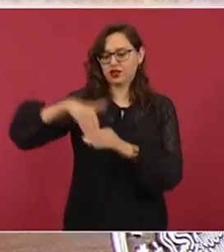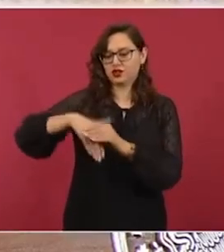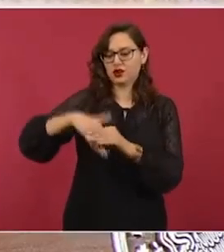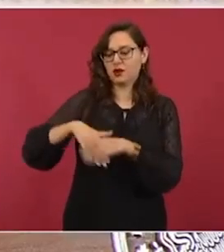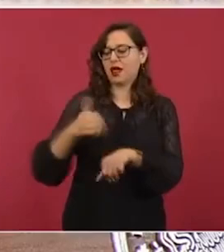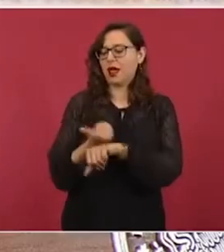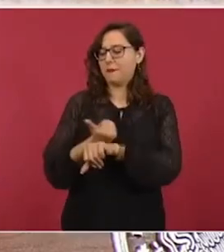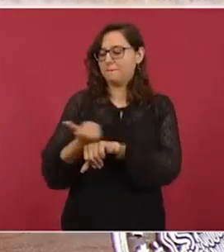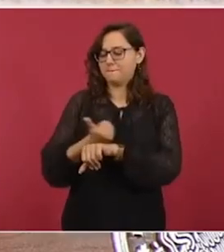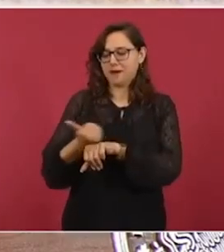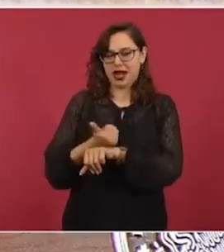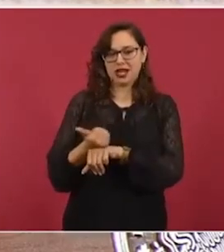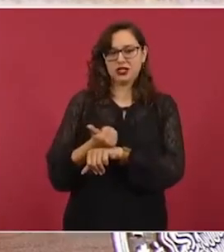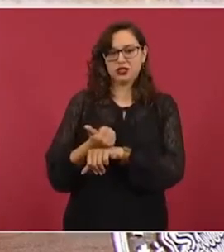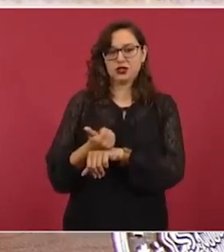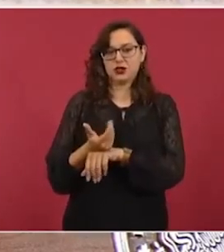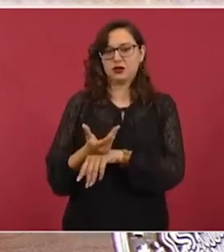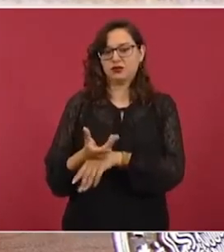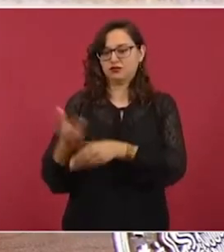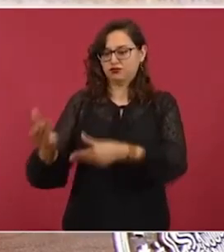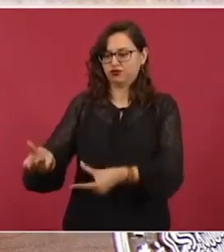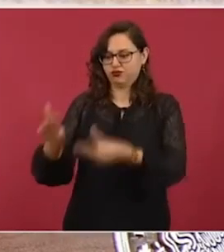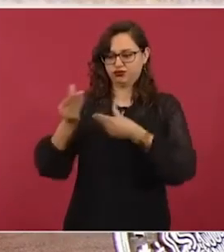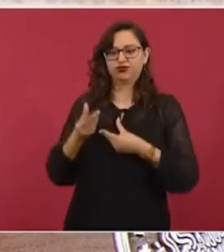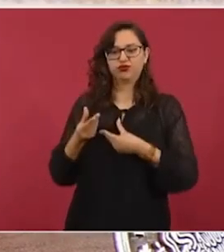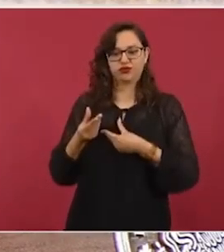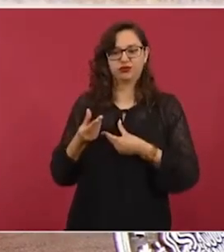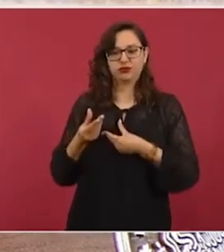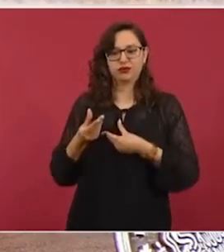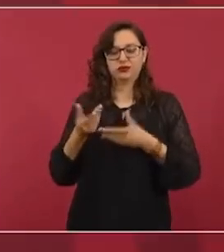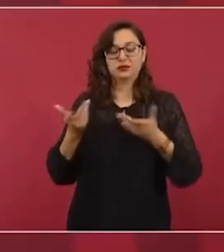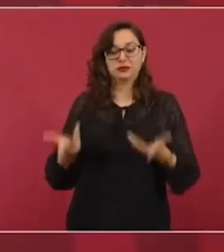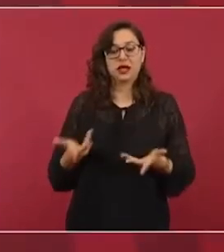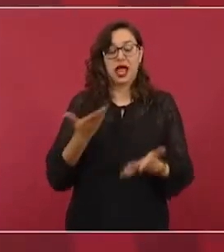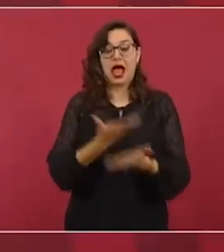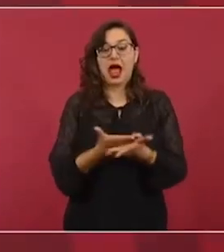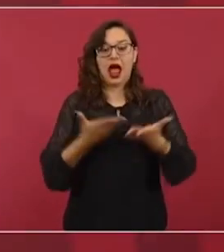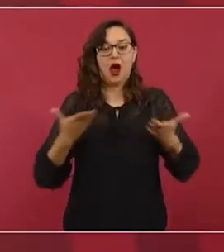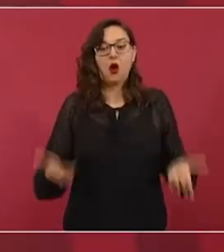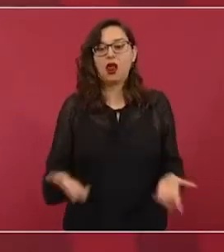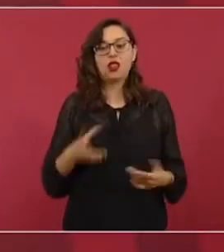ahora ya se convierten hasta en empresarios,